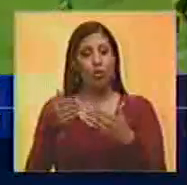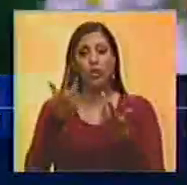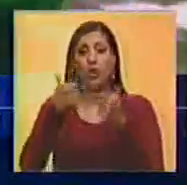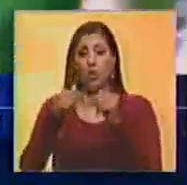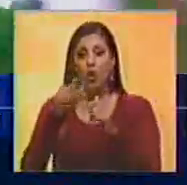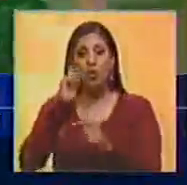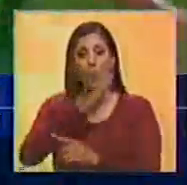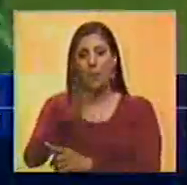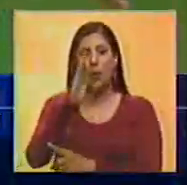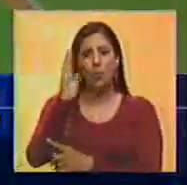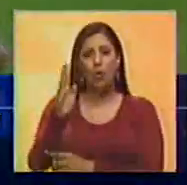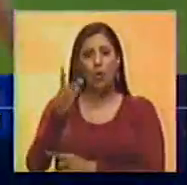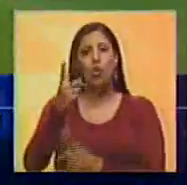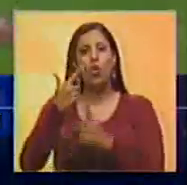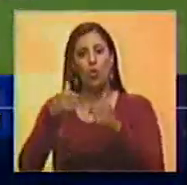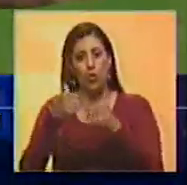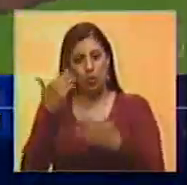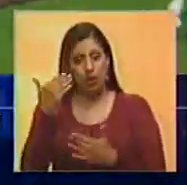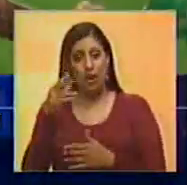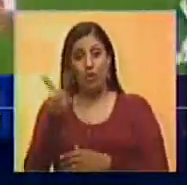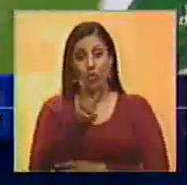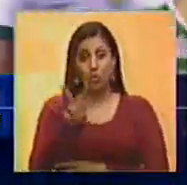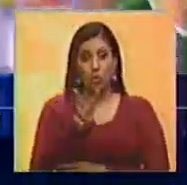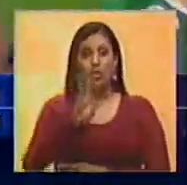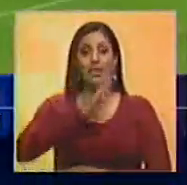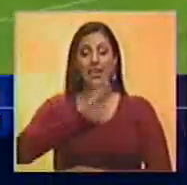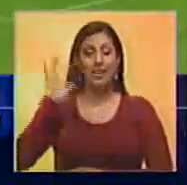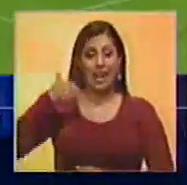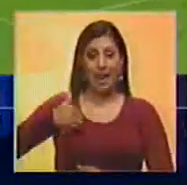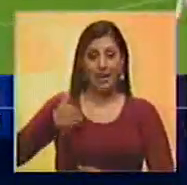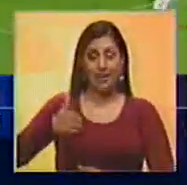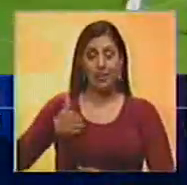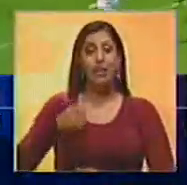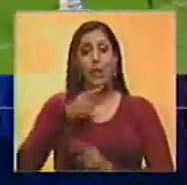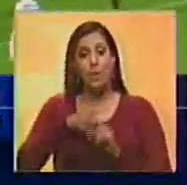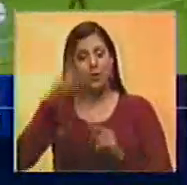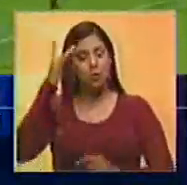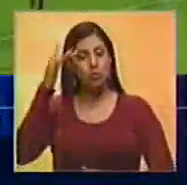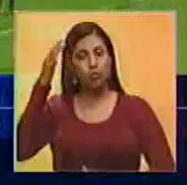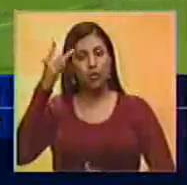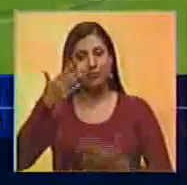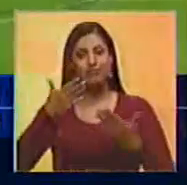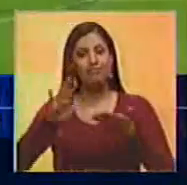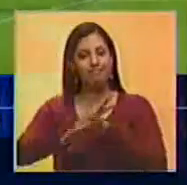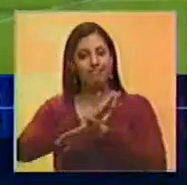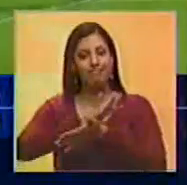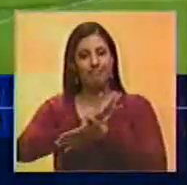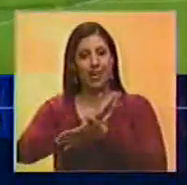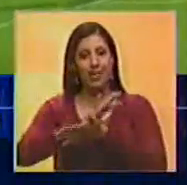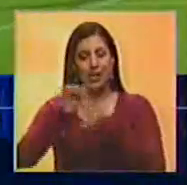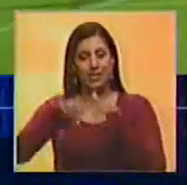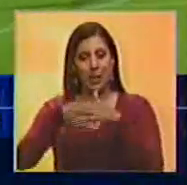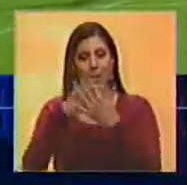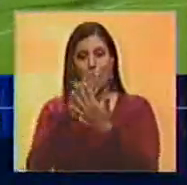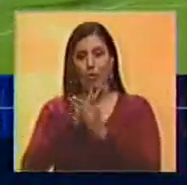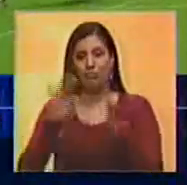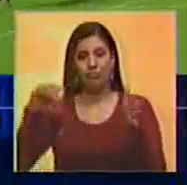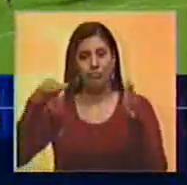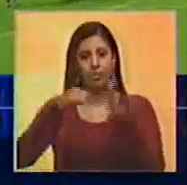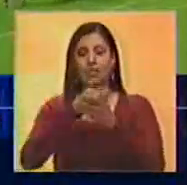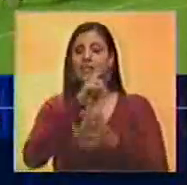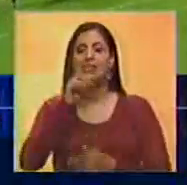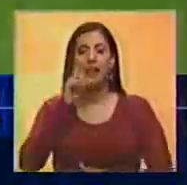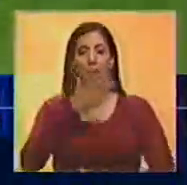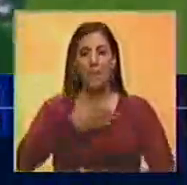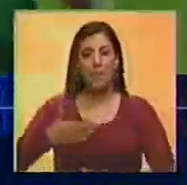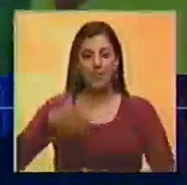Avellaneda y San Lorenzo de Almagro, ambos de Argentina. El sueño se acabó en esta madrugada, dijo el